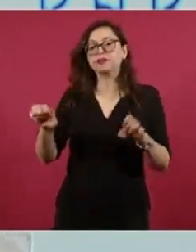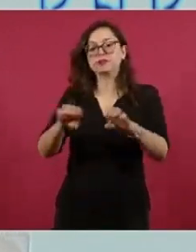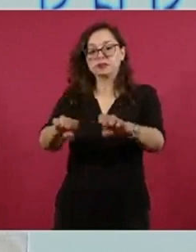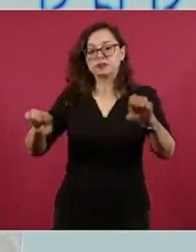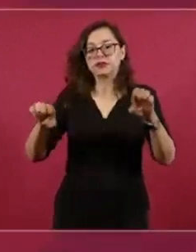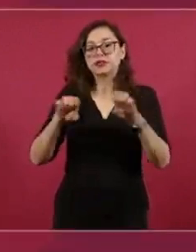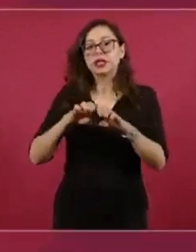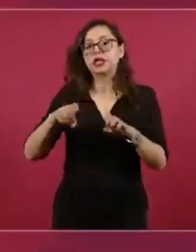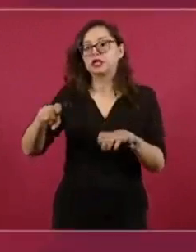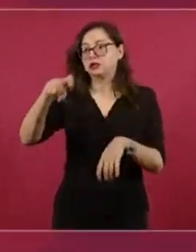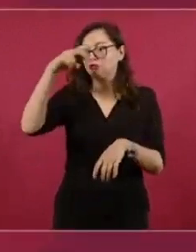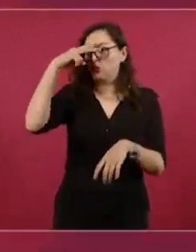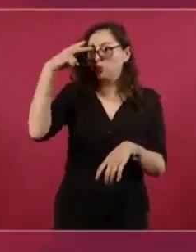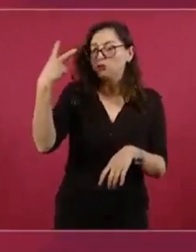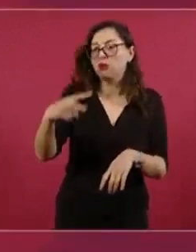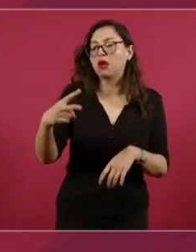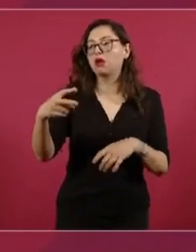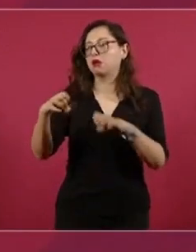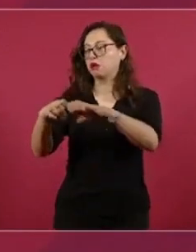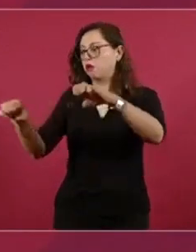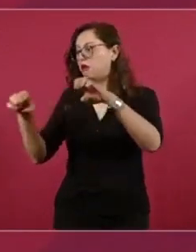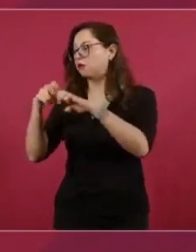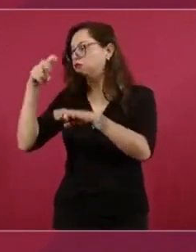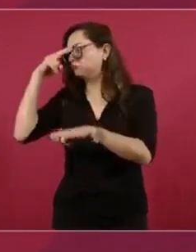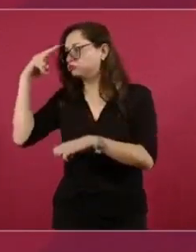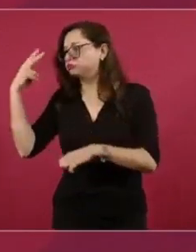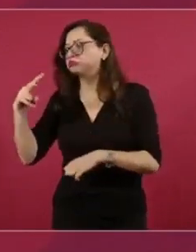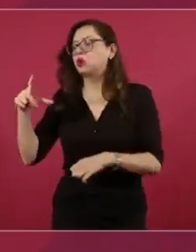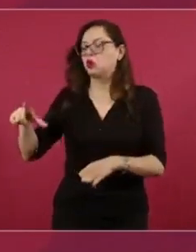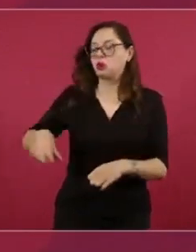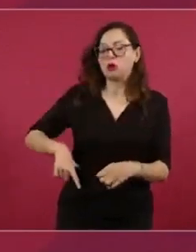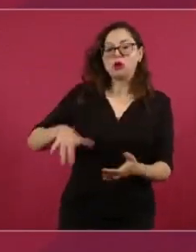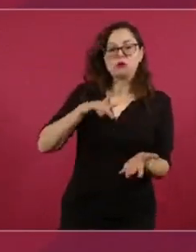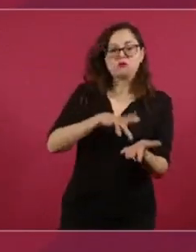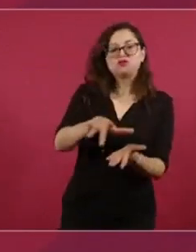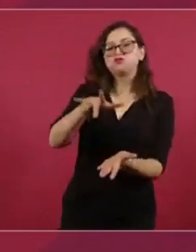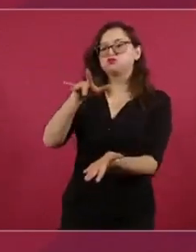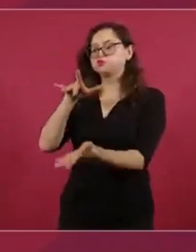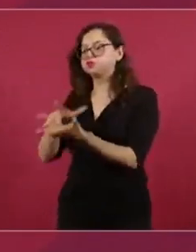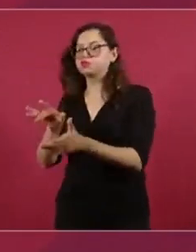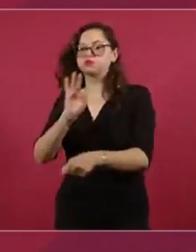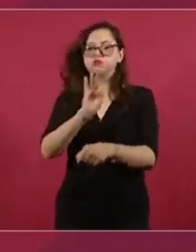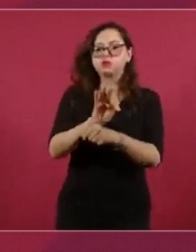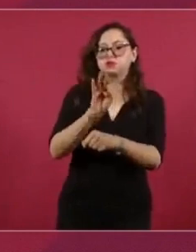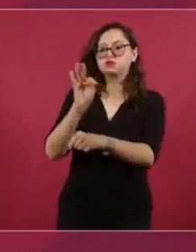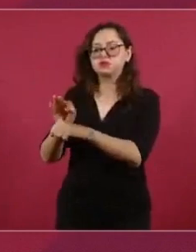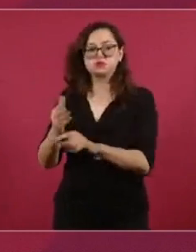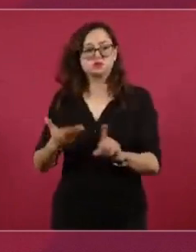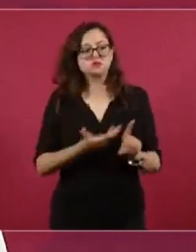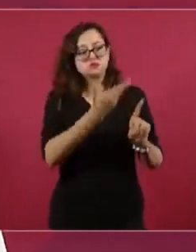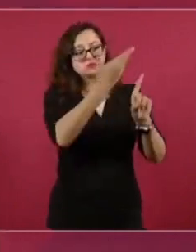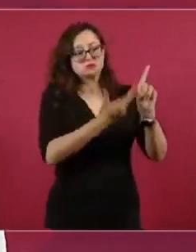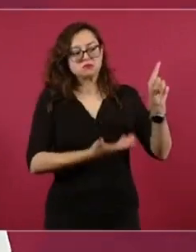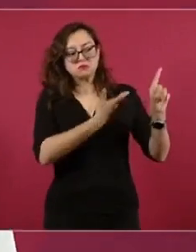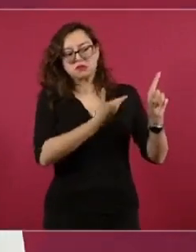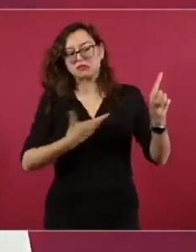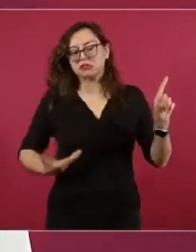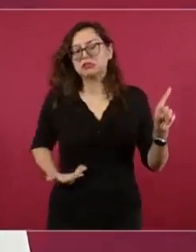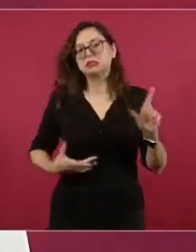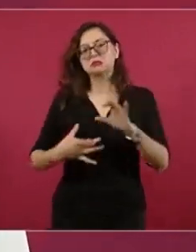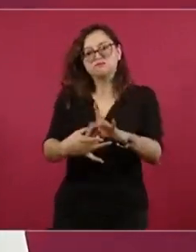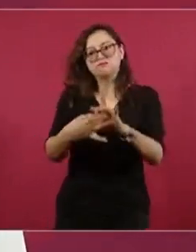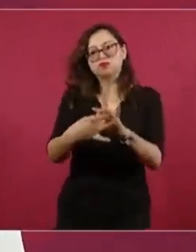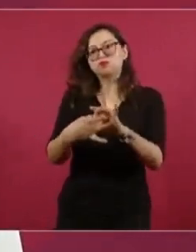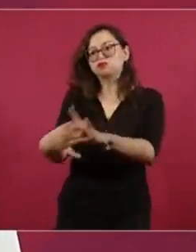mayormente apoyada y mayormente arropada por una simpatía y una empatía al presidente sin precedentes.